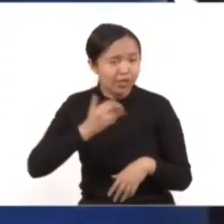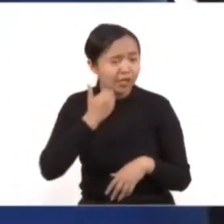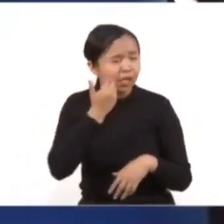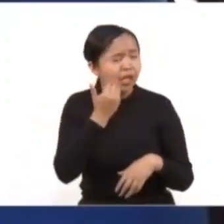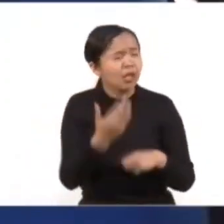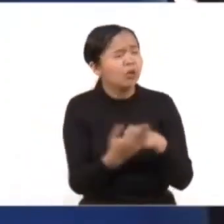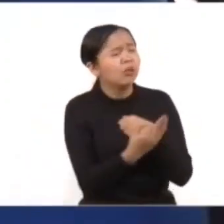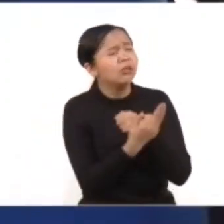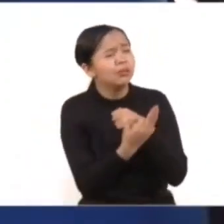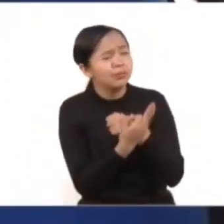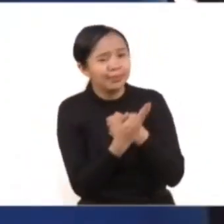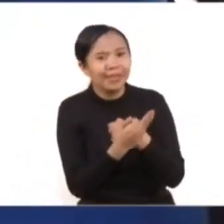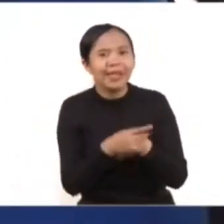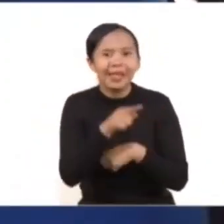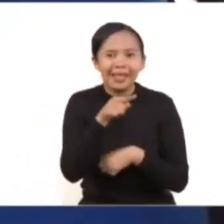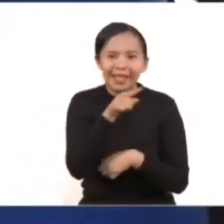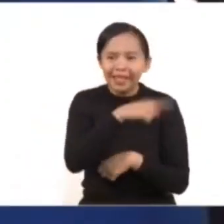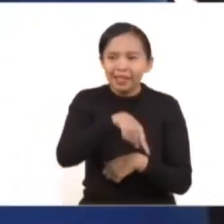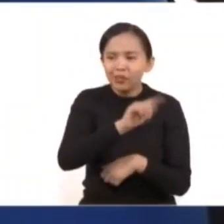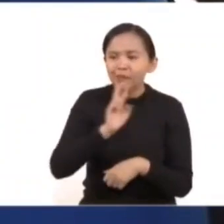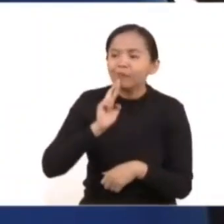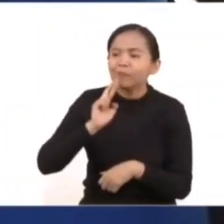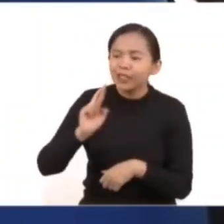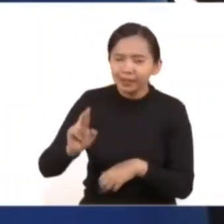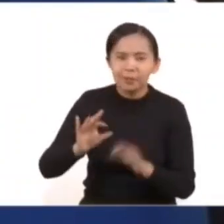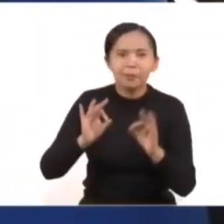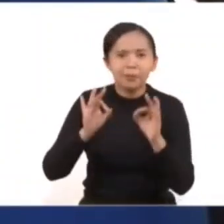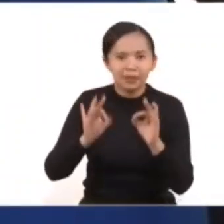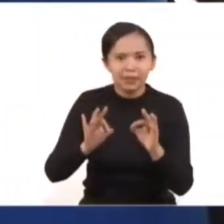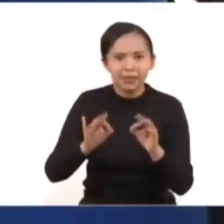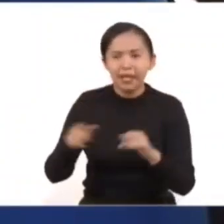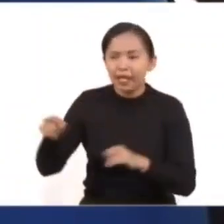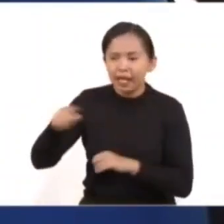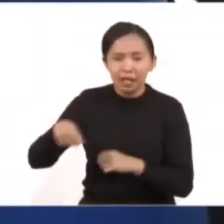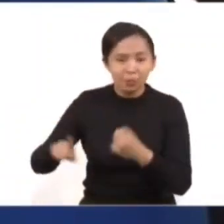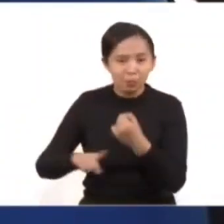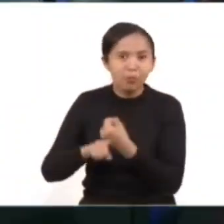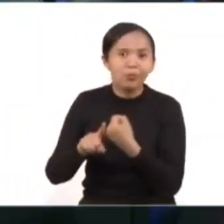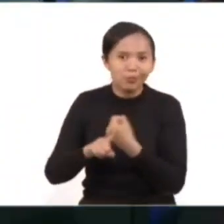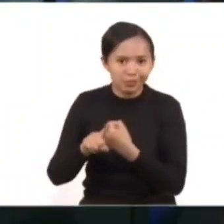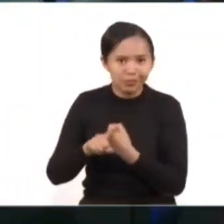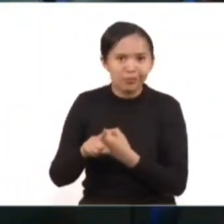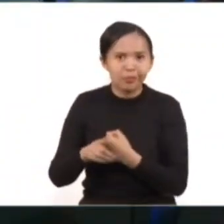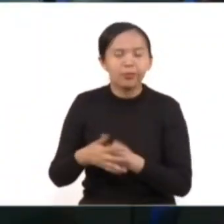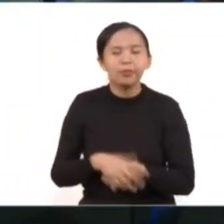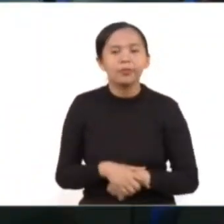para que reciba una respuesta adecuada según el riesgo en que se encuentre.